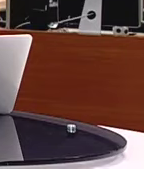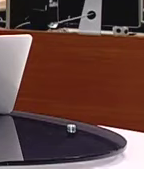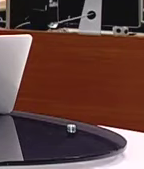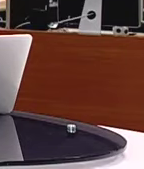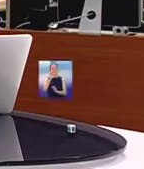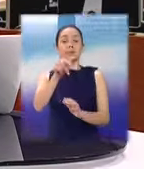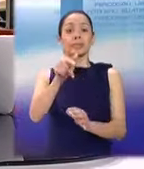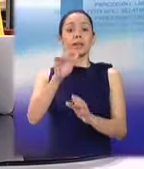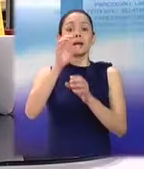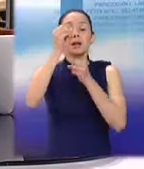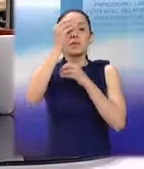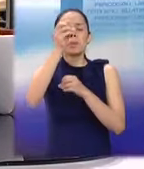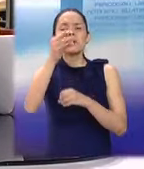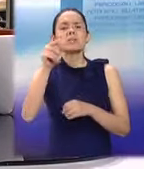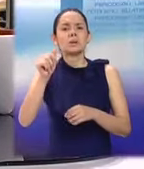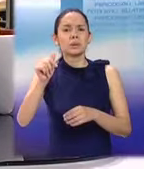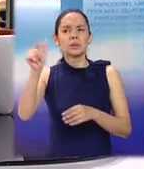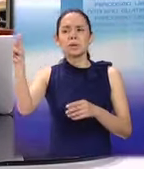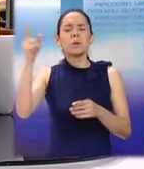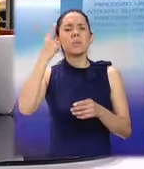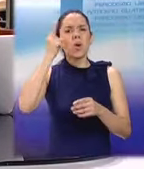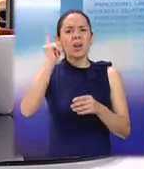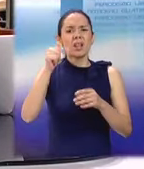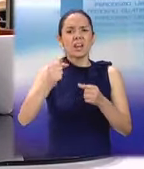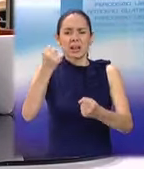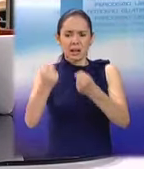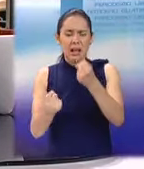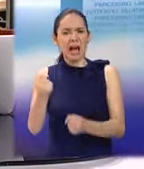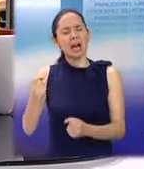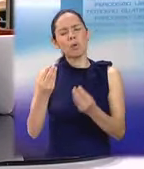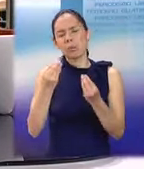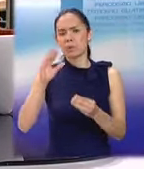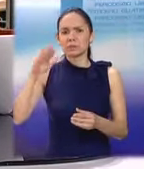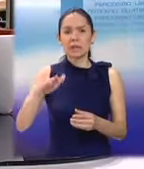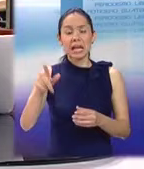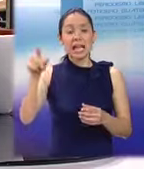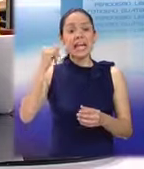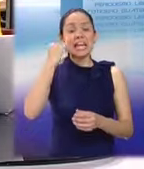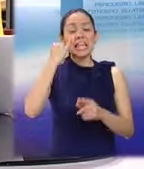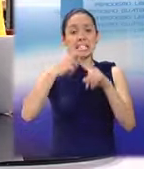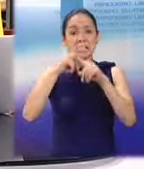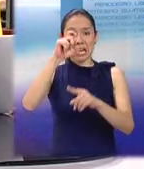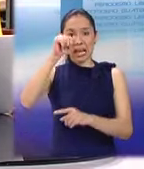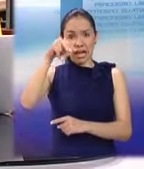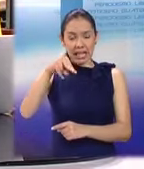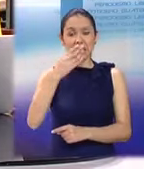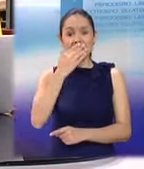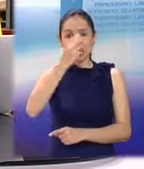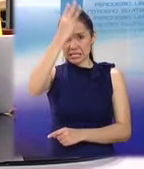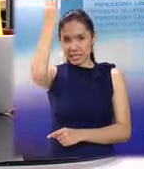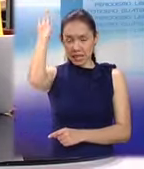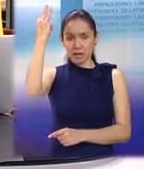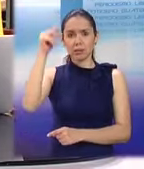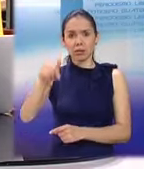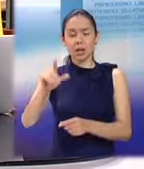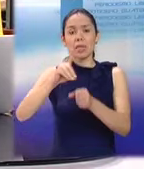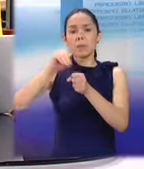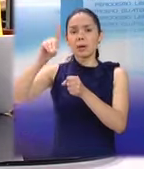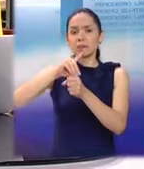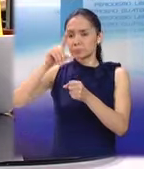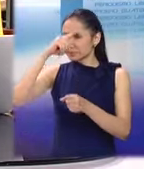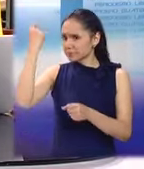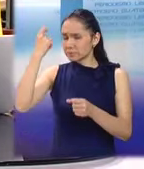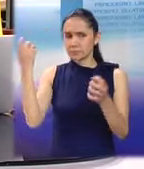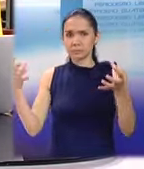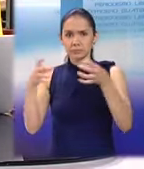Después de que transportistas y viajeros sufrieran por el mal estado de las carreteras en Ixcánquiche, finalmente, Gobernación Departamental empezó los trabajos de